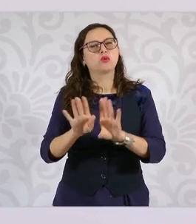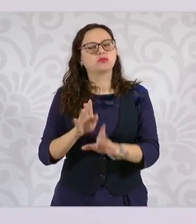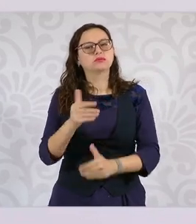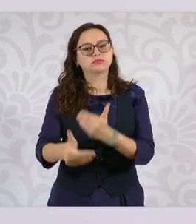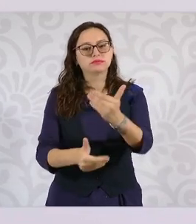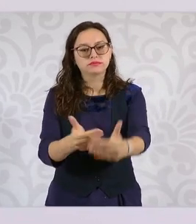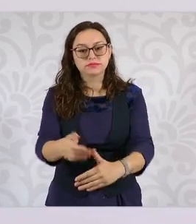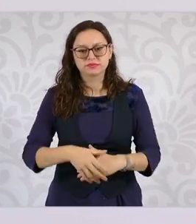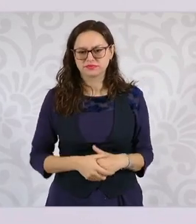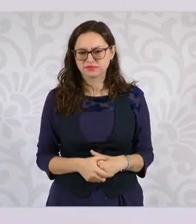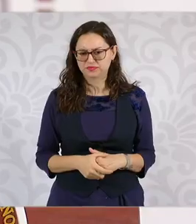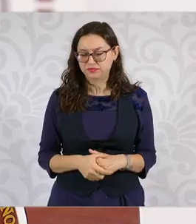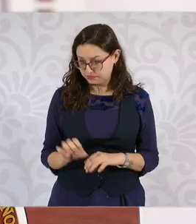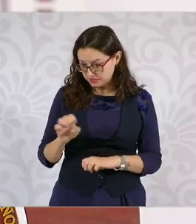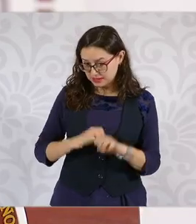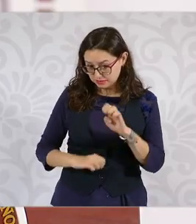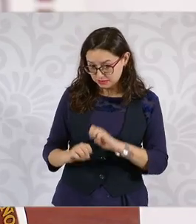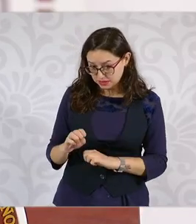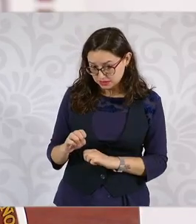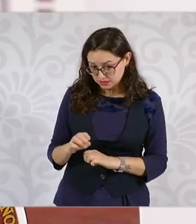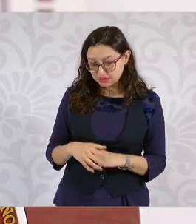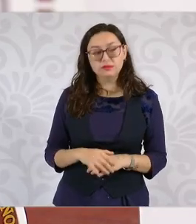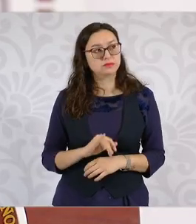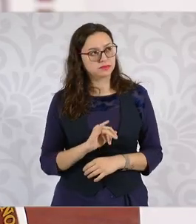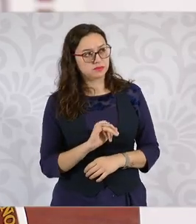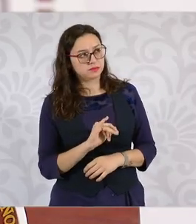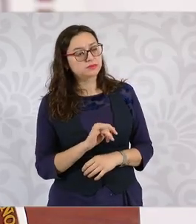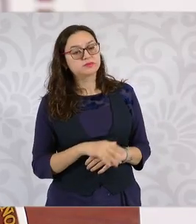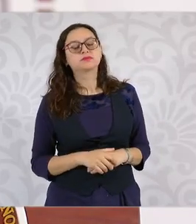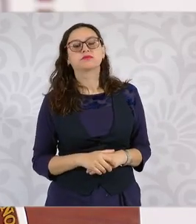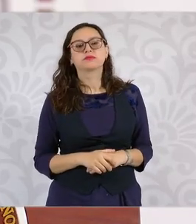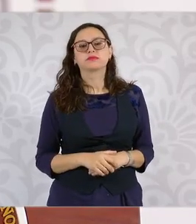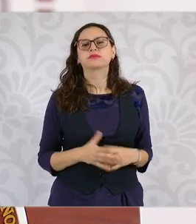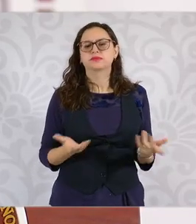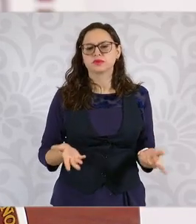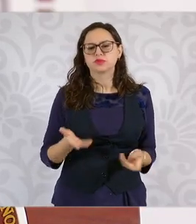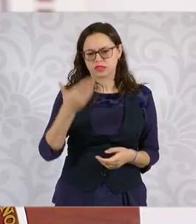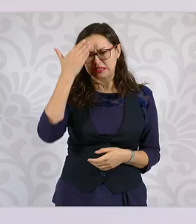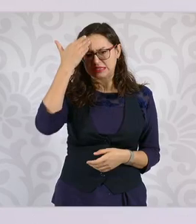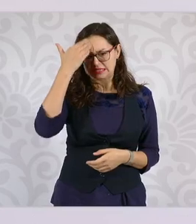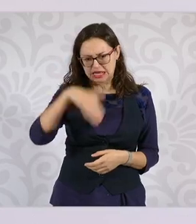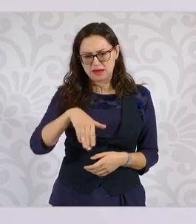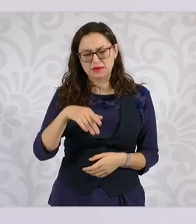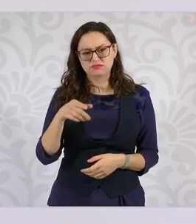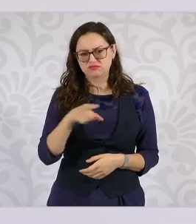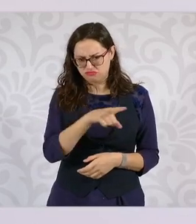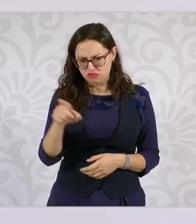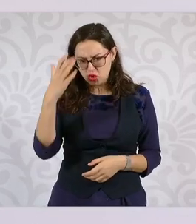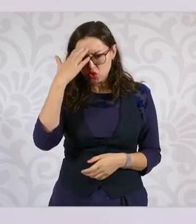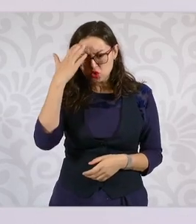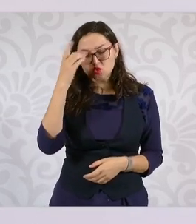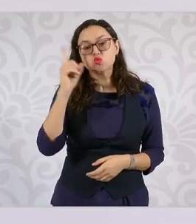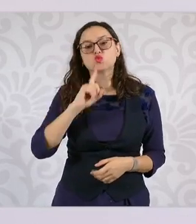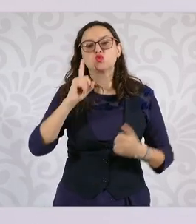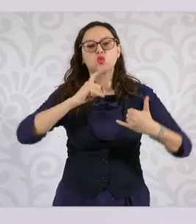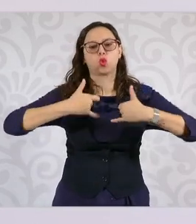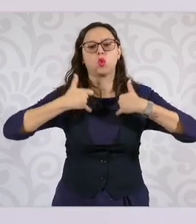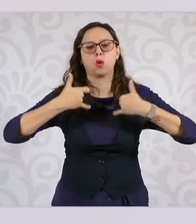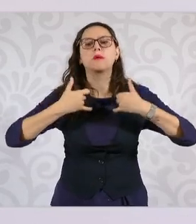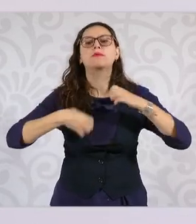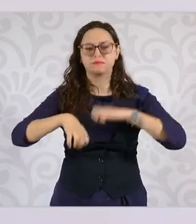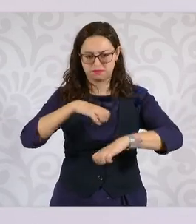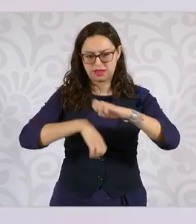Ustedes conocen a una empresaria joven que nos ayudó en la campaña, ella es Altagracia Gómez. Ella